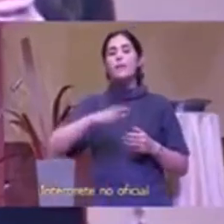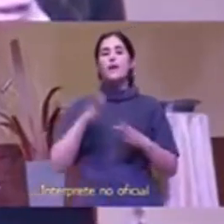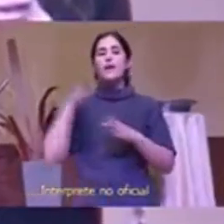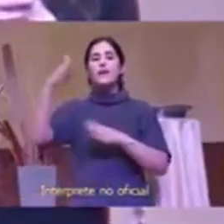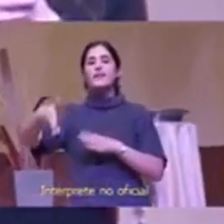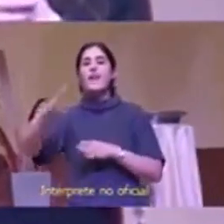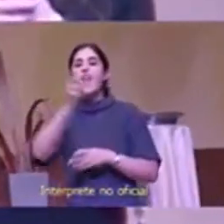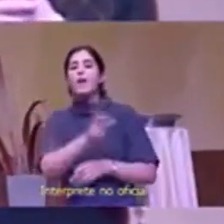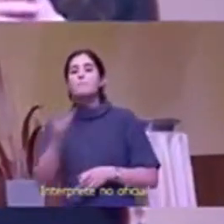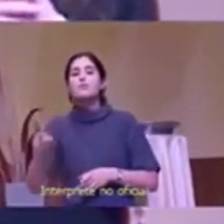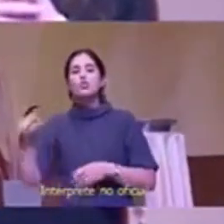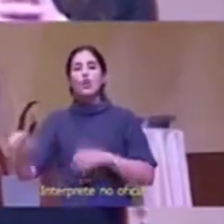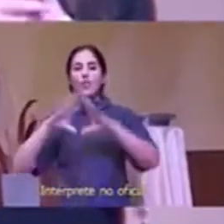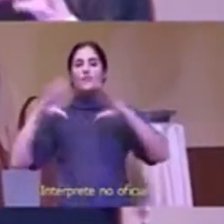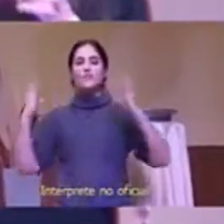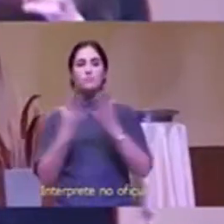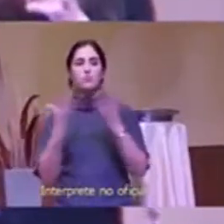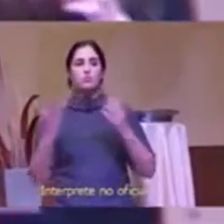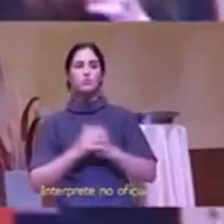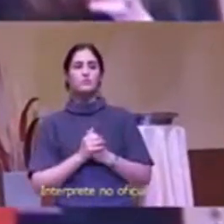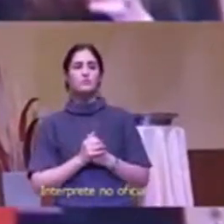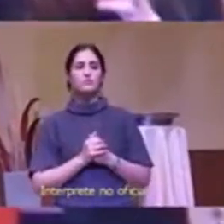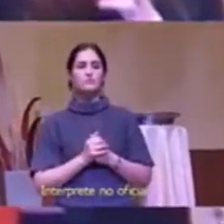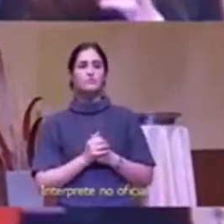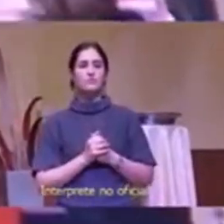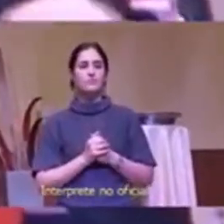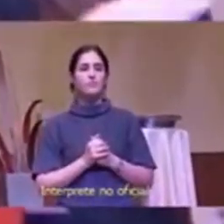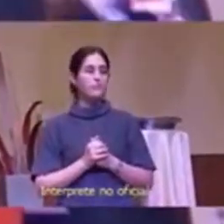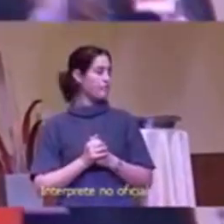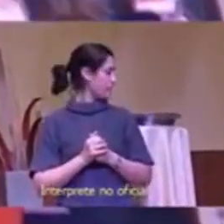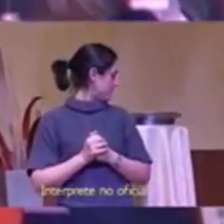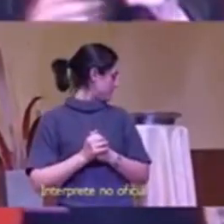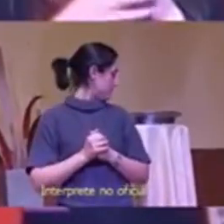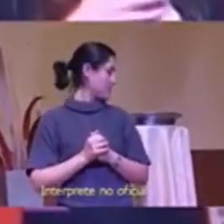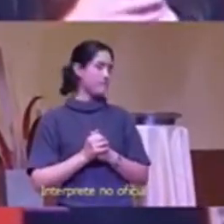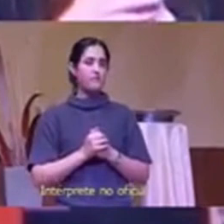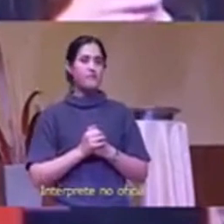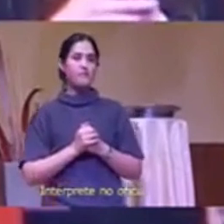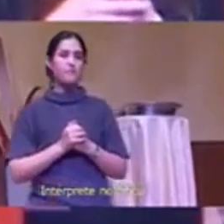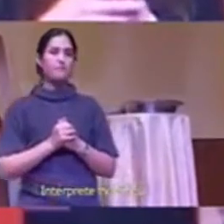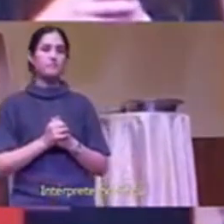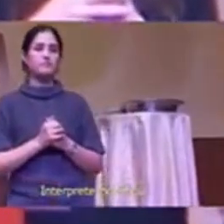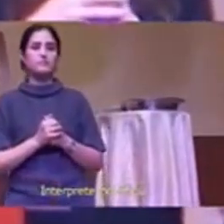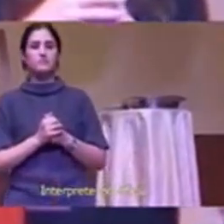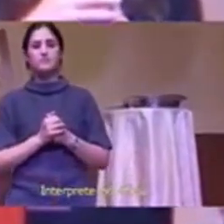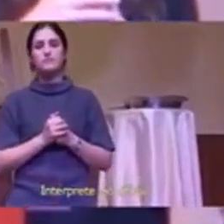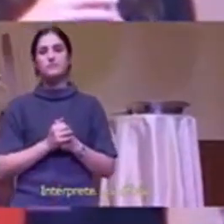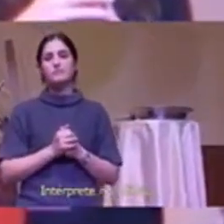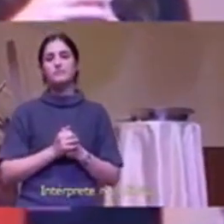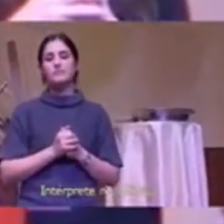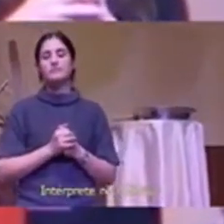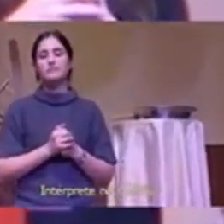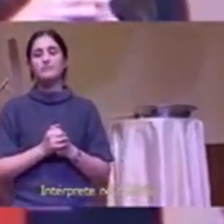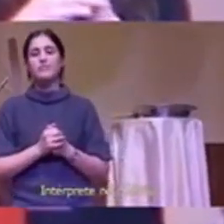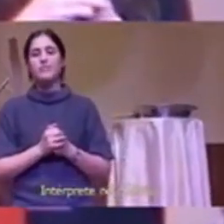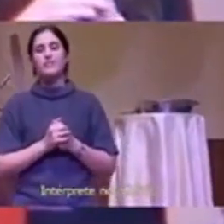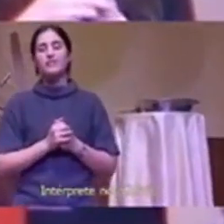lo que ocurre en la universidad influye todo el 5